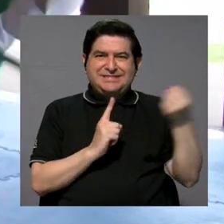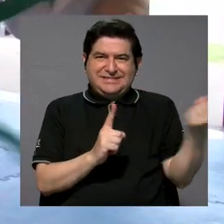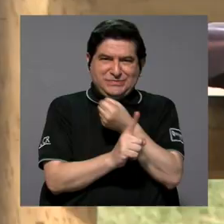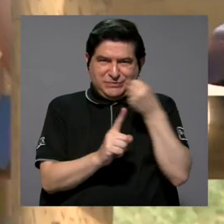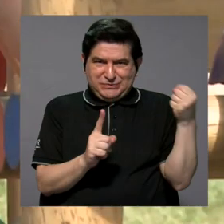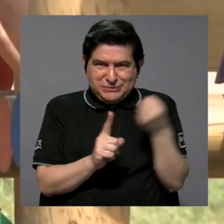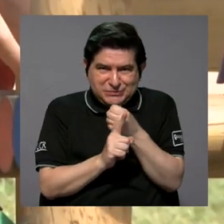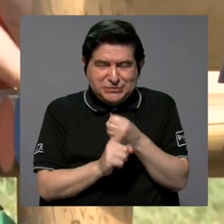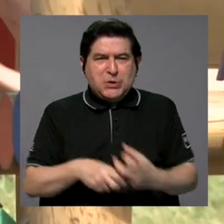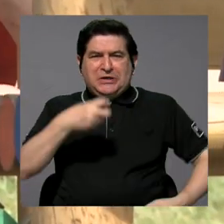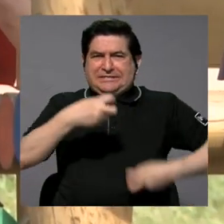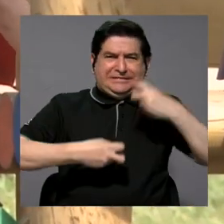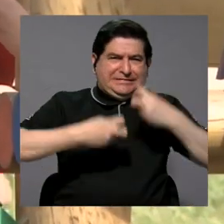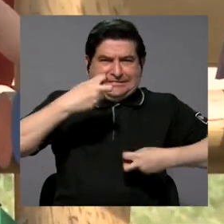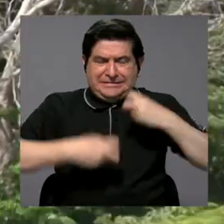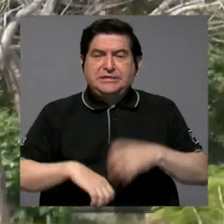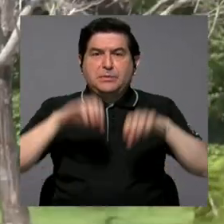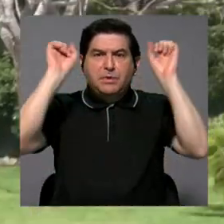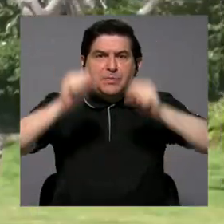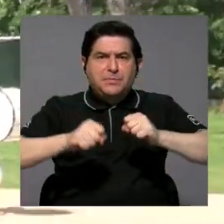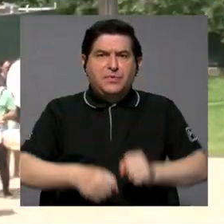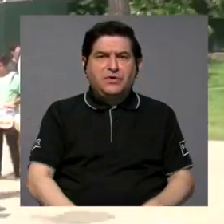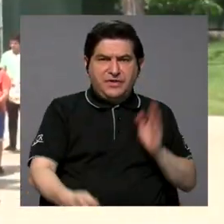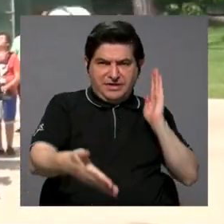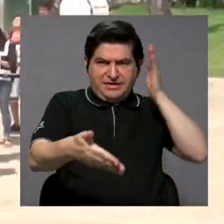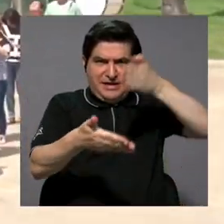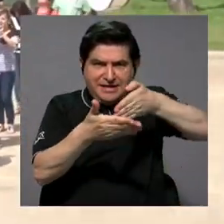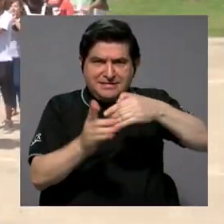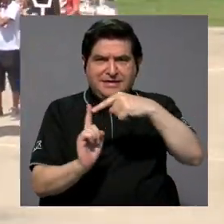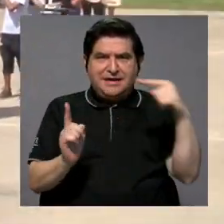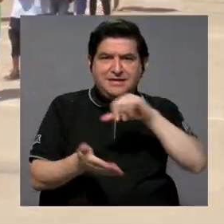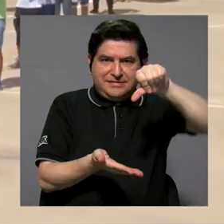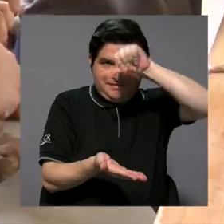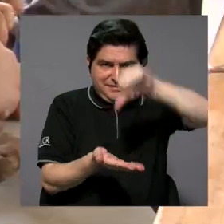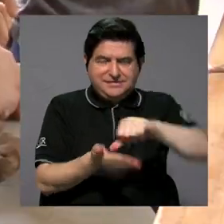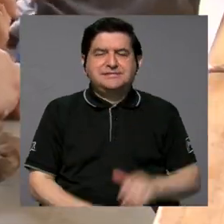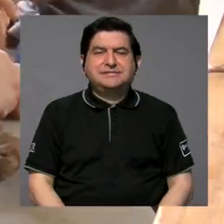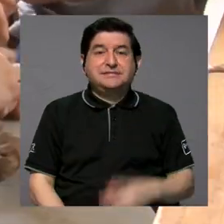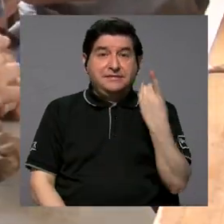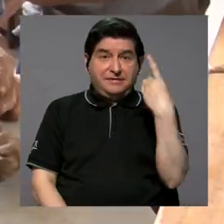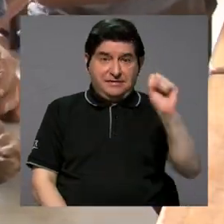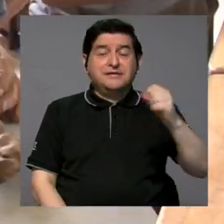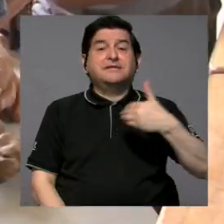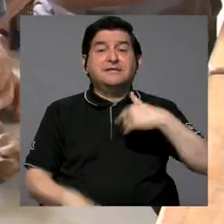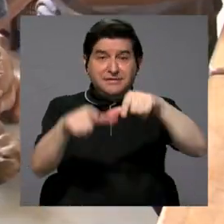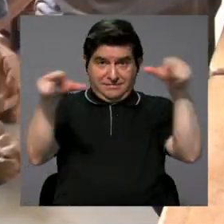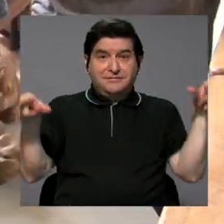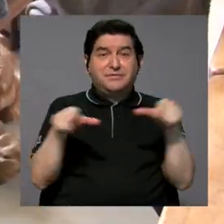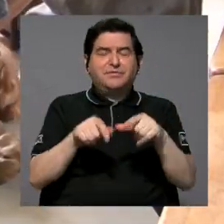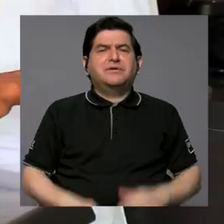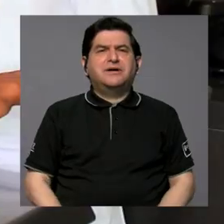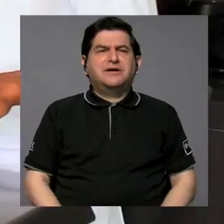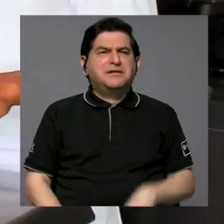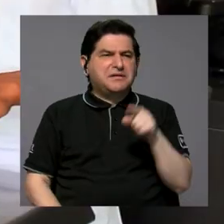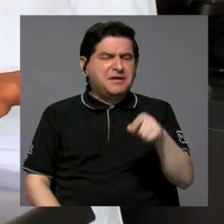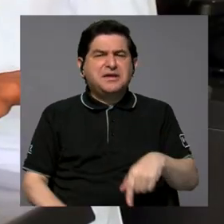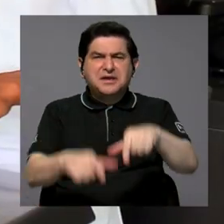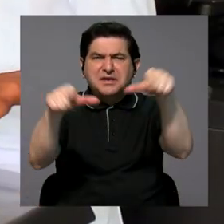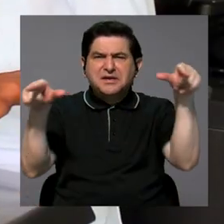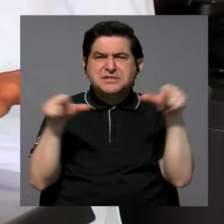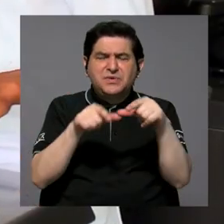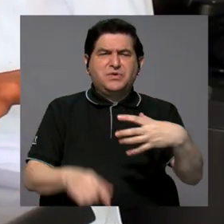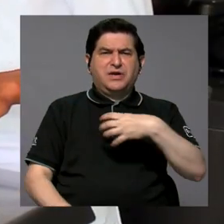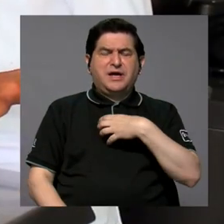violencia, de la criminalidad, para poder atacar desde el centro. Y de San Parados tenía un espacio, era un terreno que le